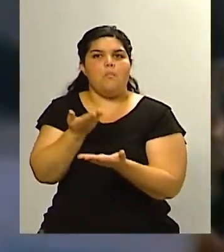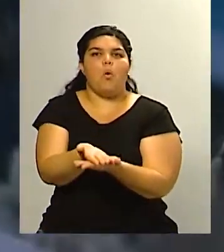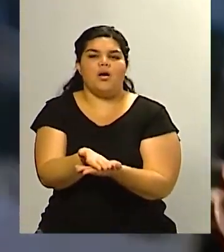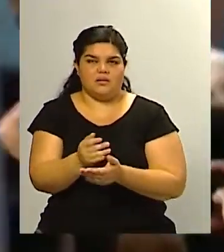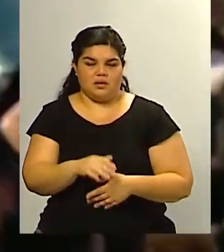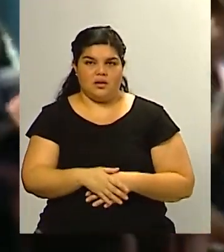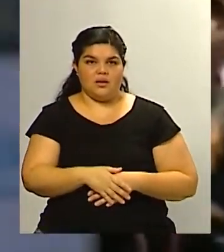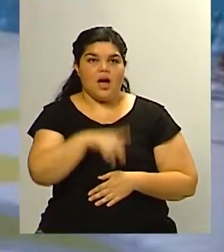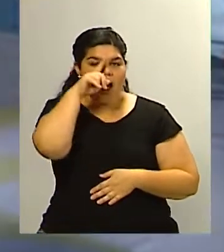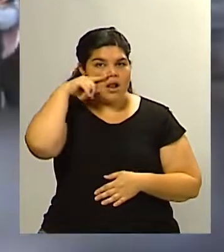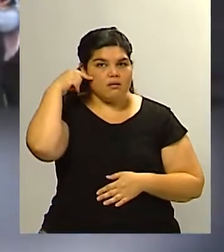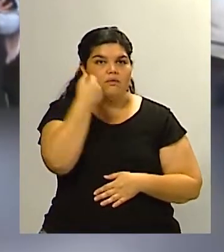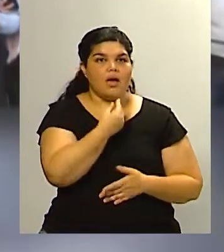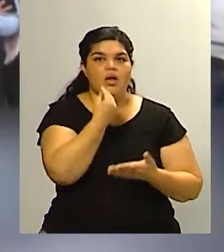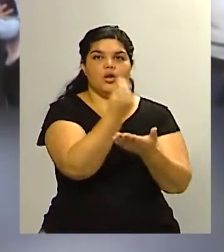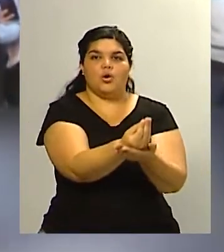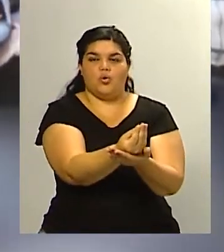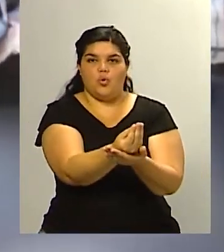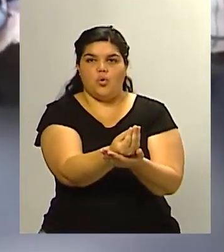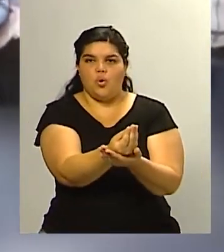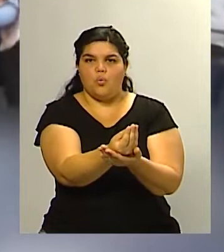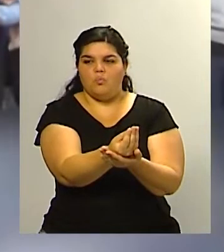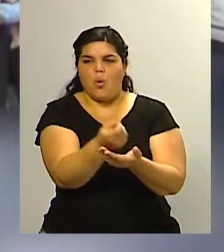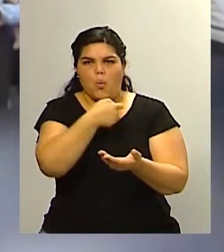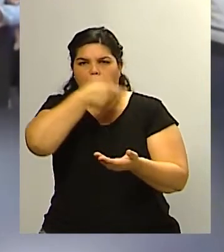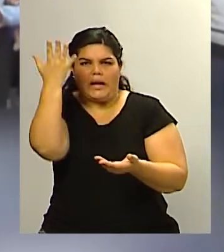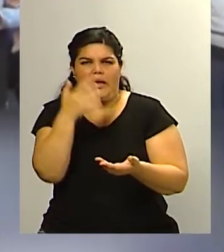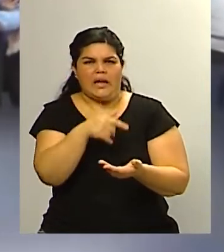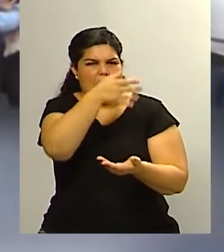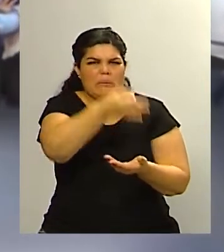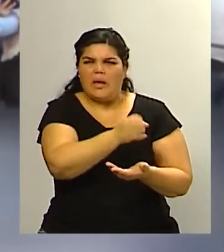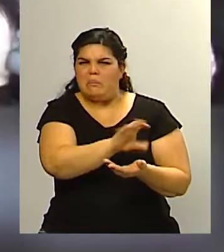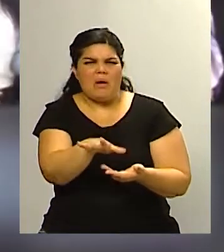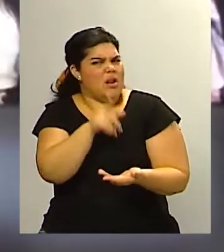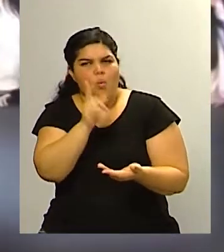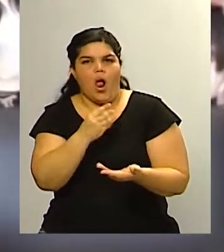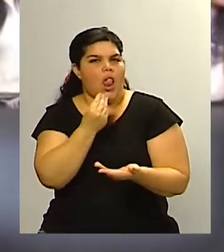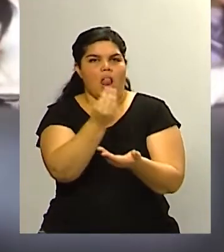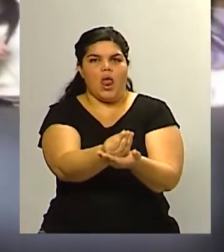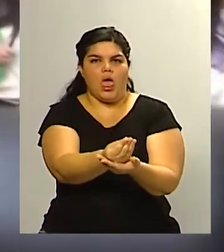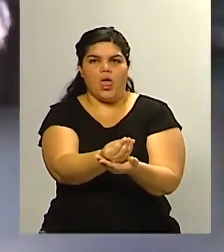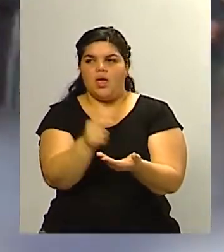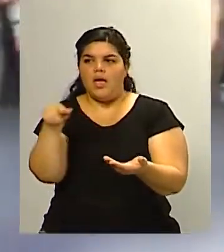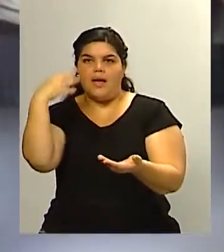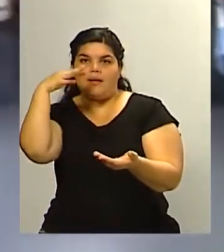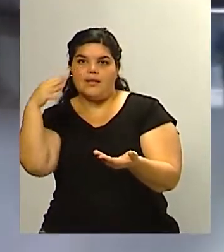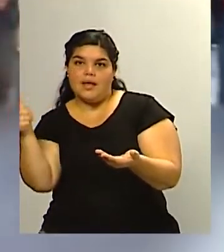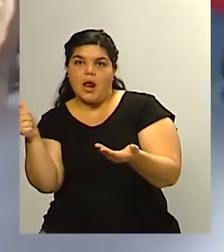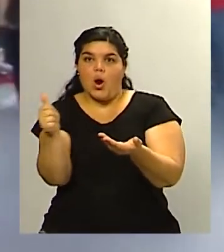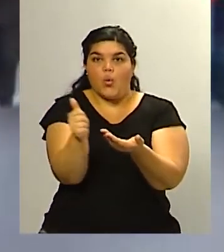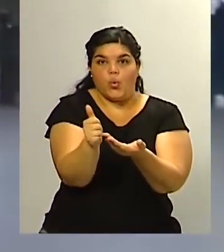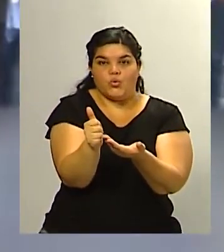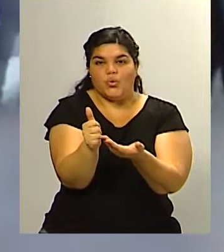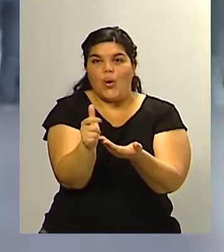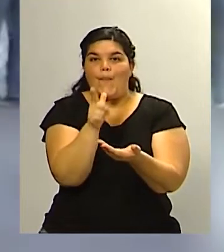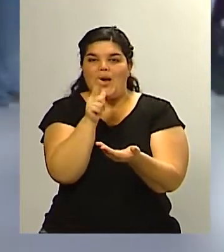caudal electoral lo puede poner en dirección a otro candidato ahora la unidad de la oposición habrá